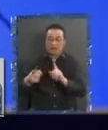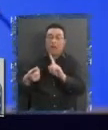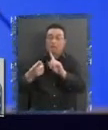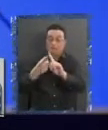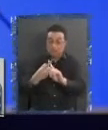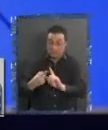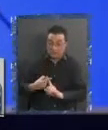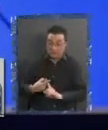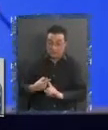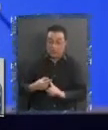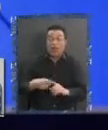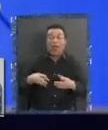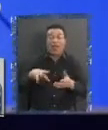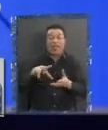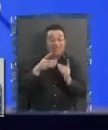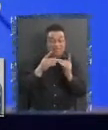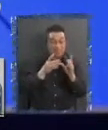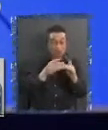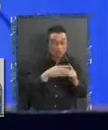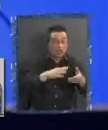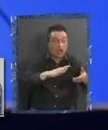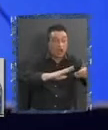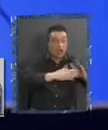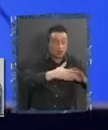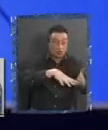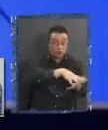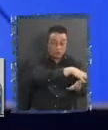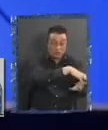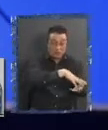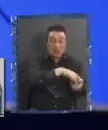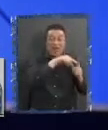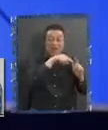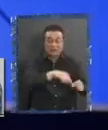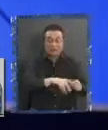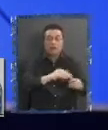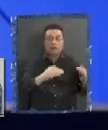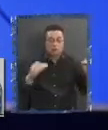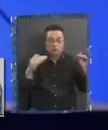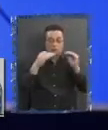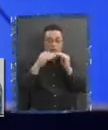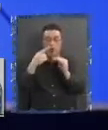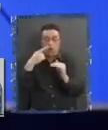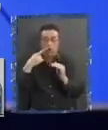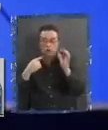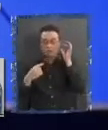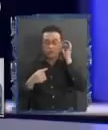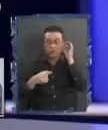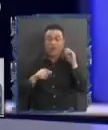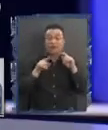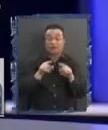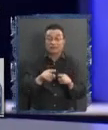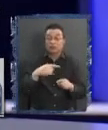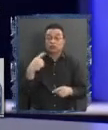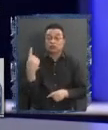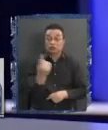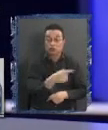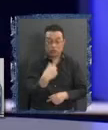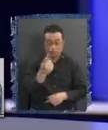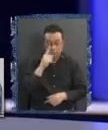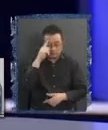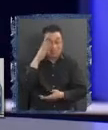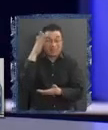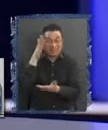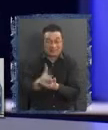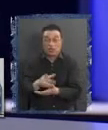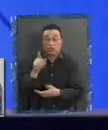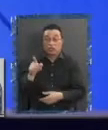la democracia comunitaria y la democracia también que va a ser paritaria. Entonces, los agentes y sujetos de decisiones van a